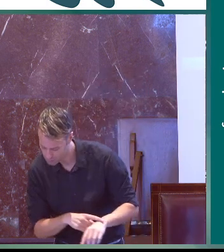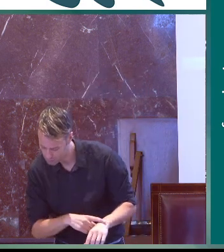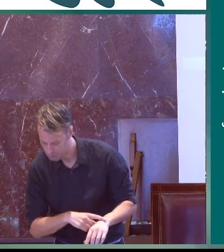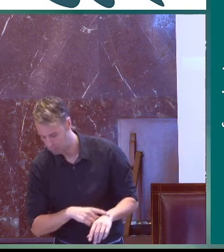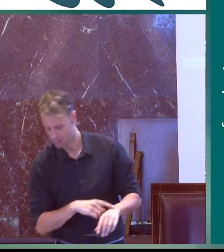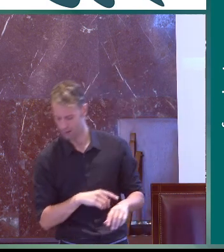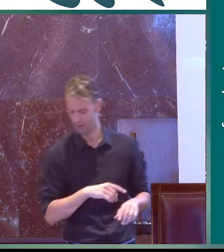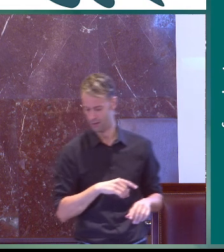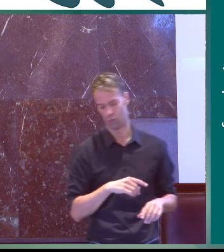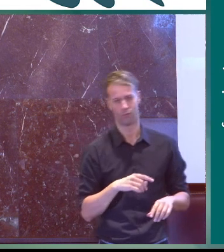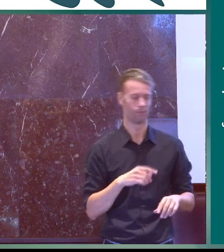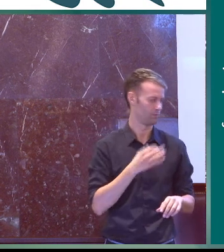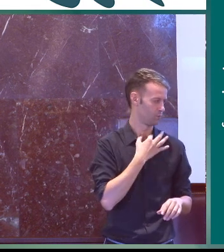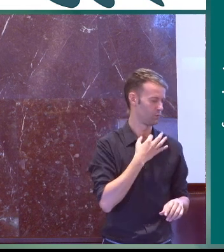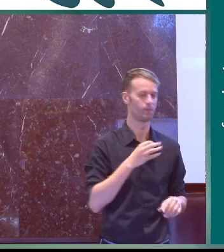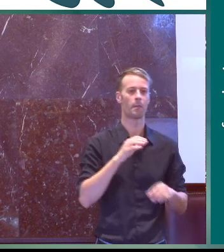último